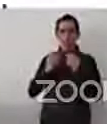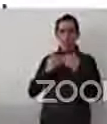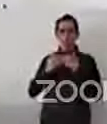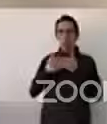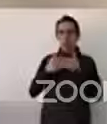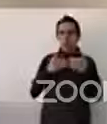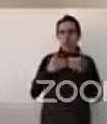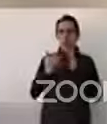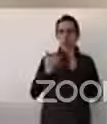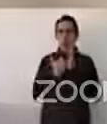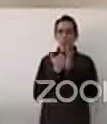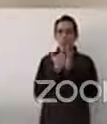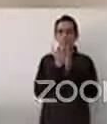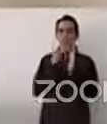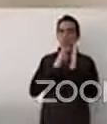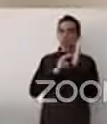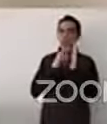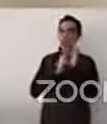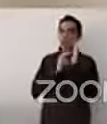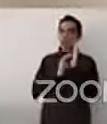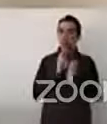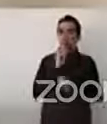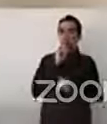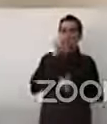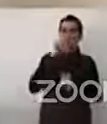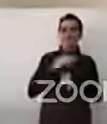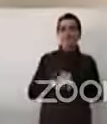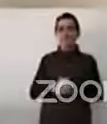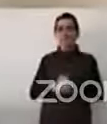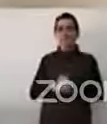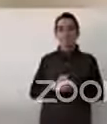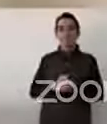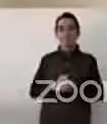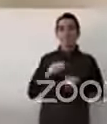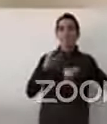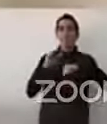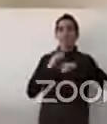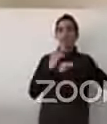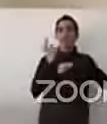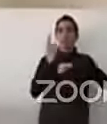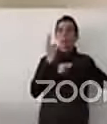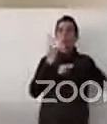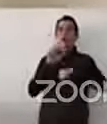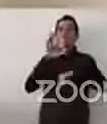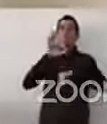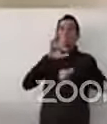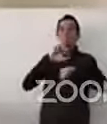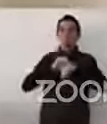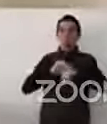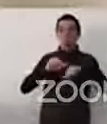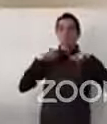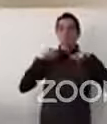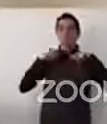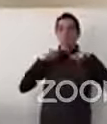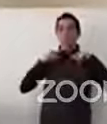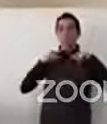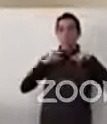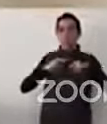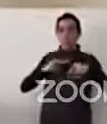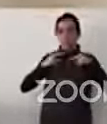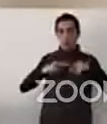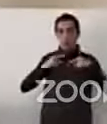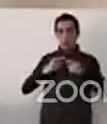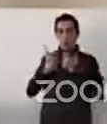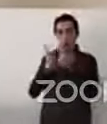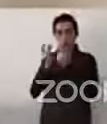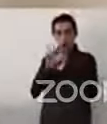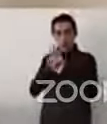evolucionando para bien porque ha permitido la inclusión de personas con grupos en situación de vulnerabilidad,